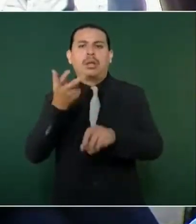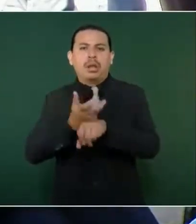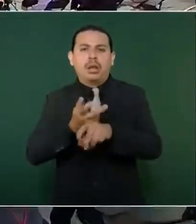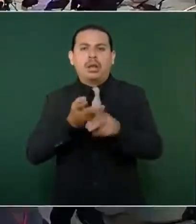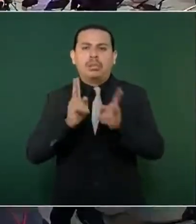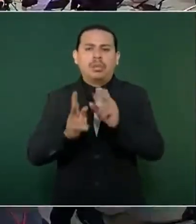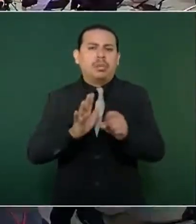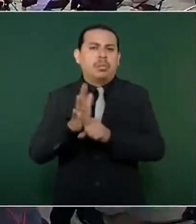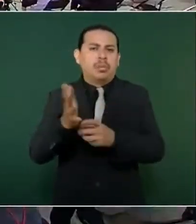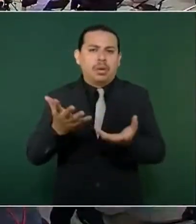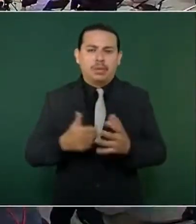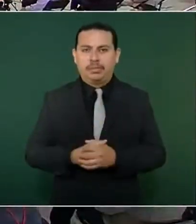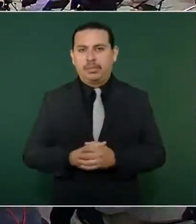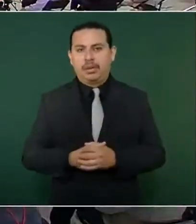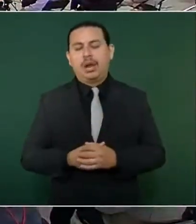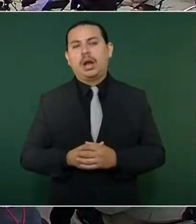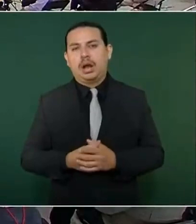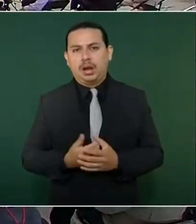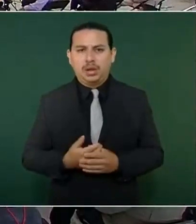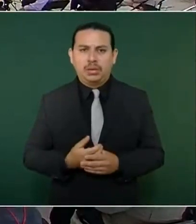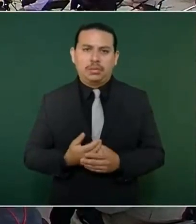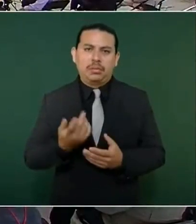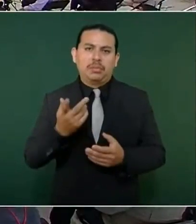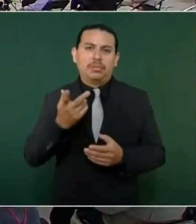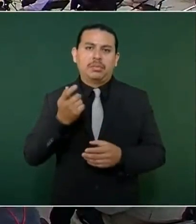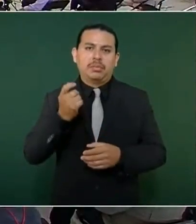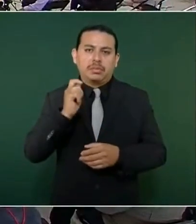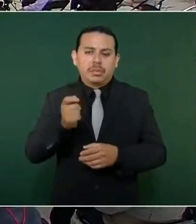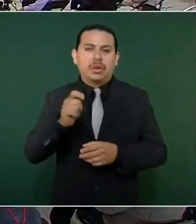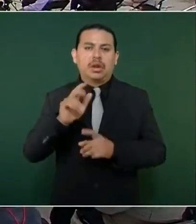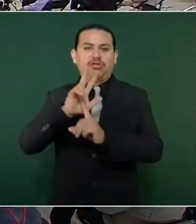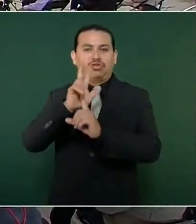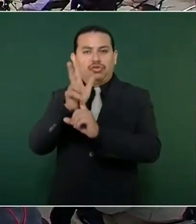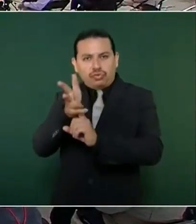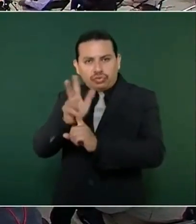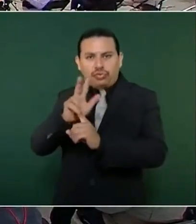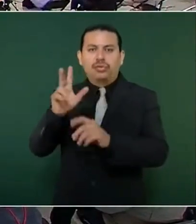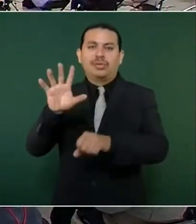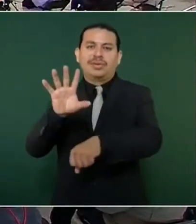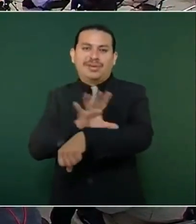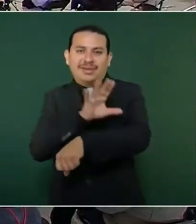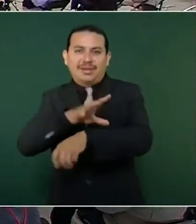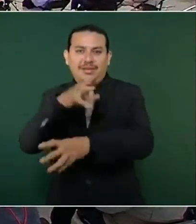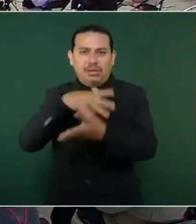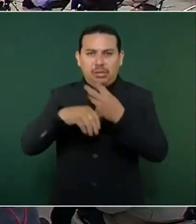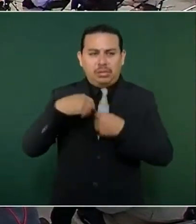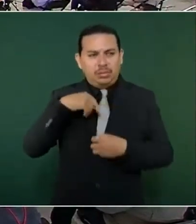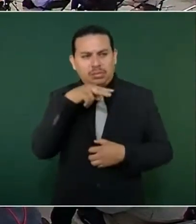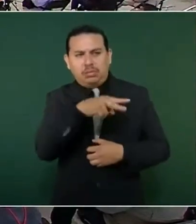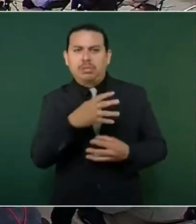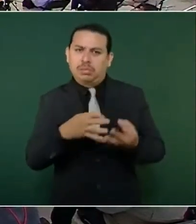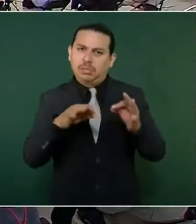Pues vamos a tratar lo de energías renovables. Él es una persona